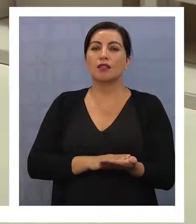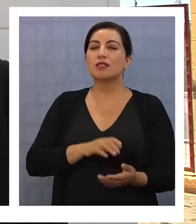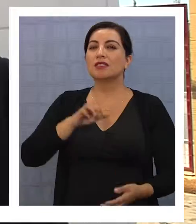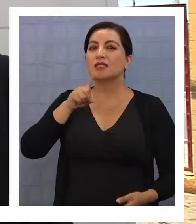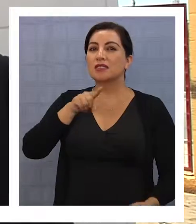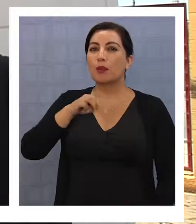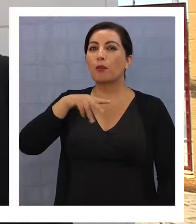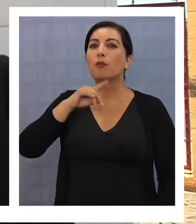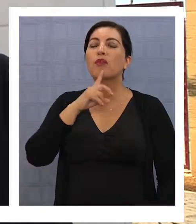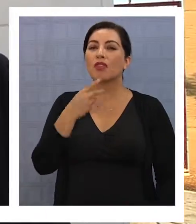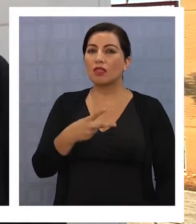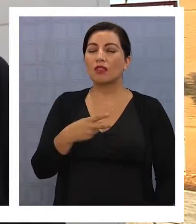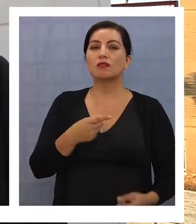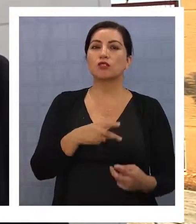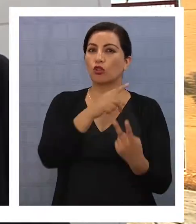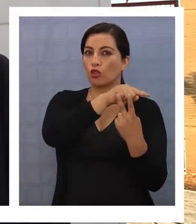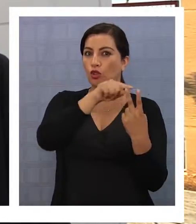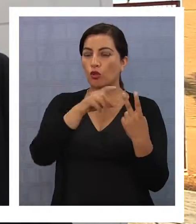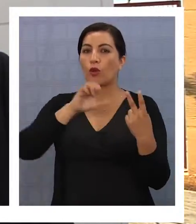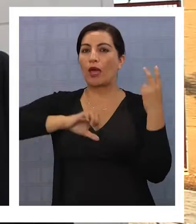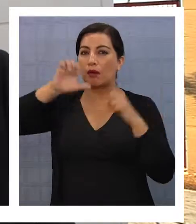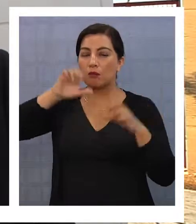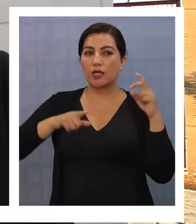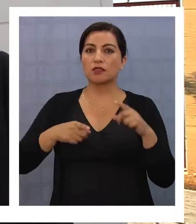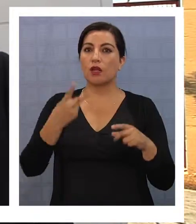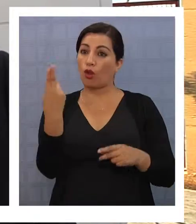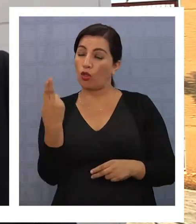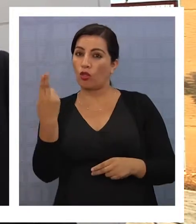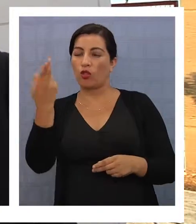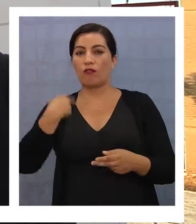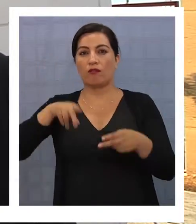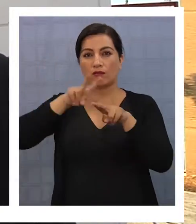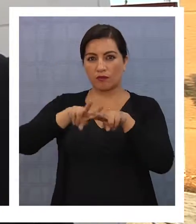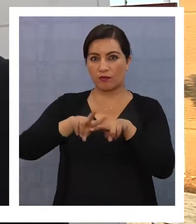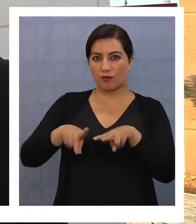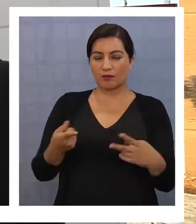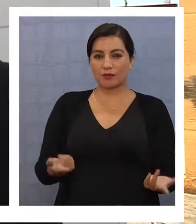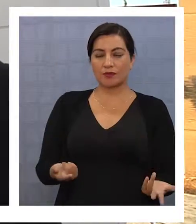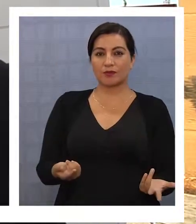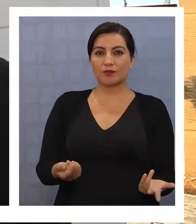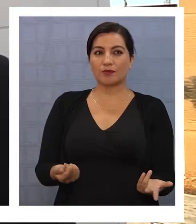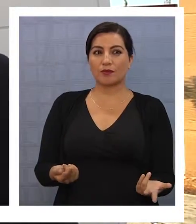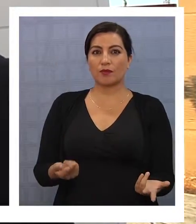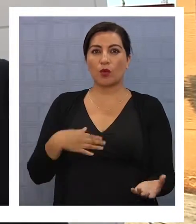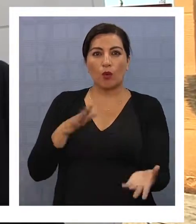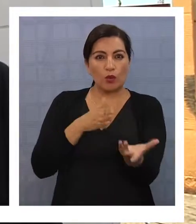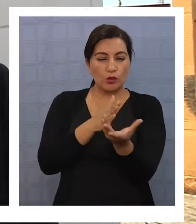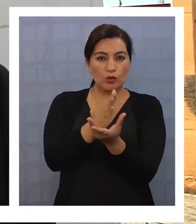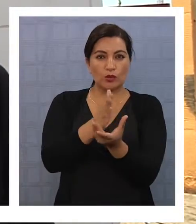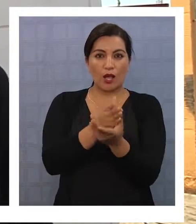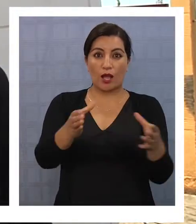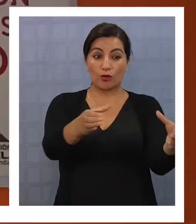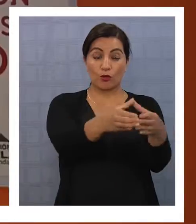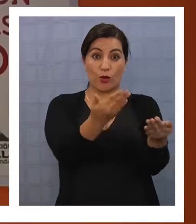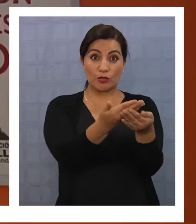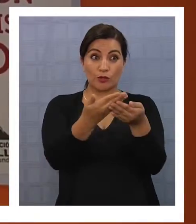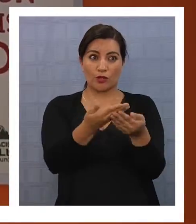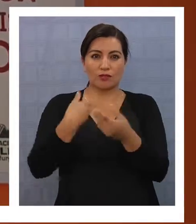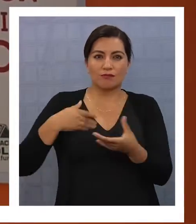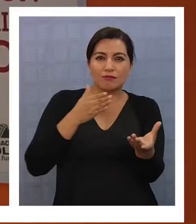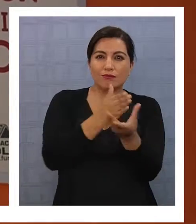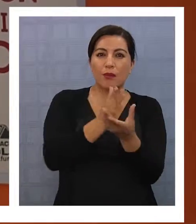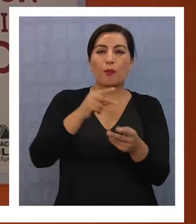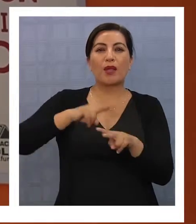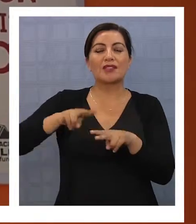Siemens, y con ellos vamos a hacer un consejo encargado de los planes de